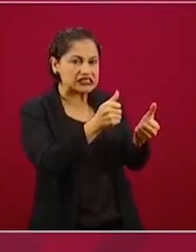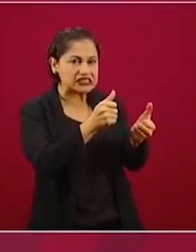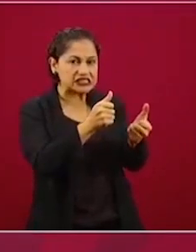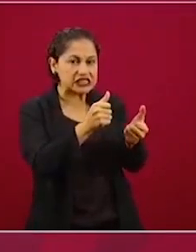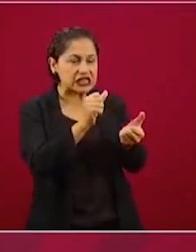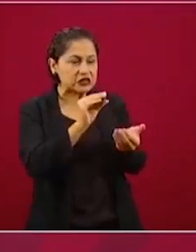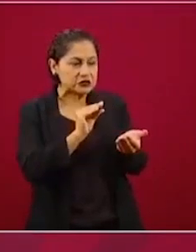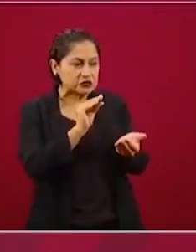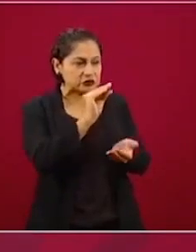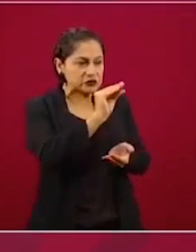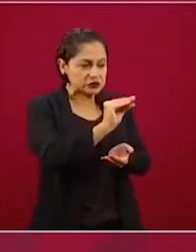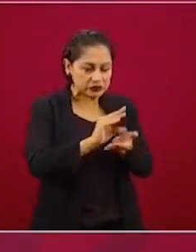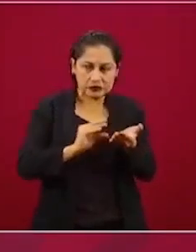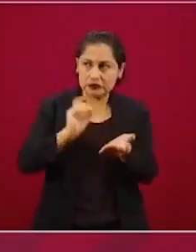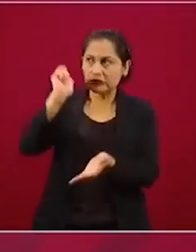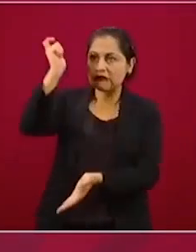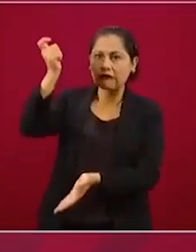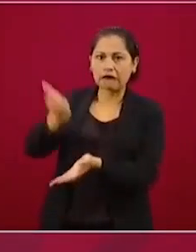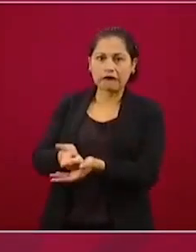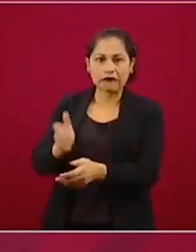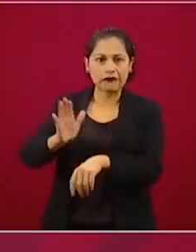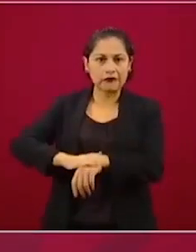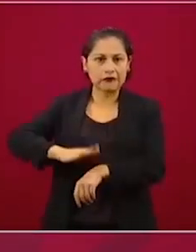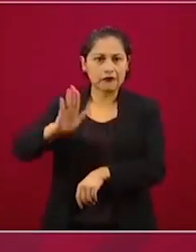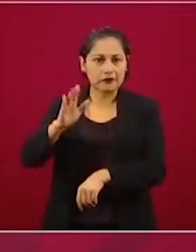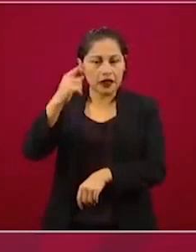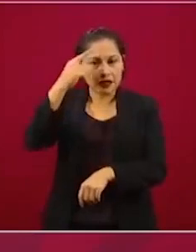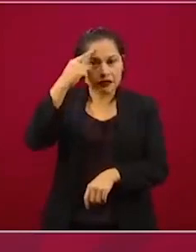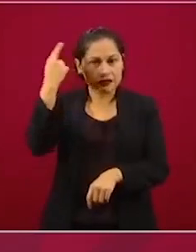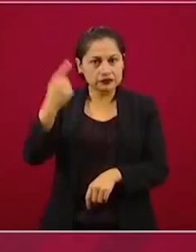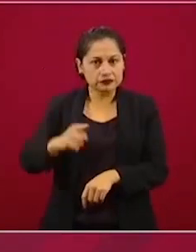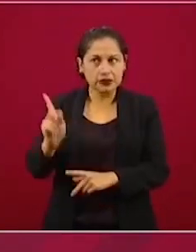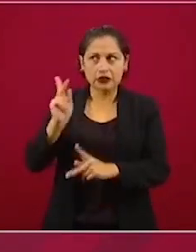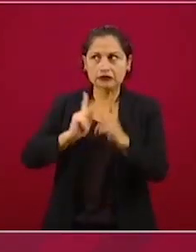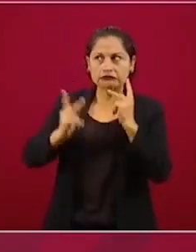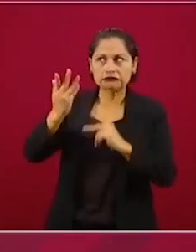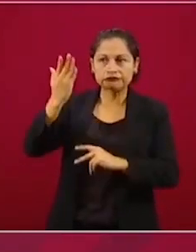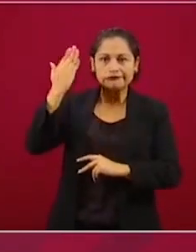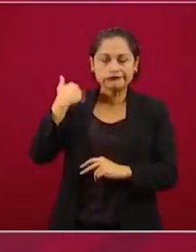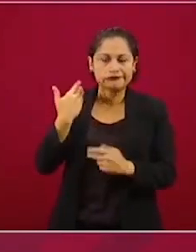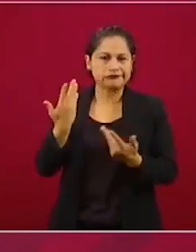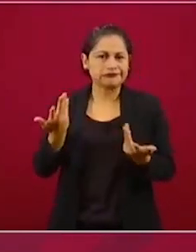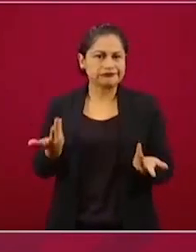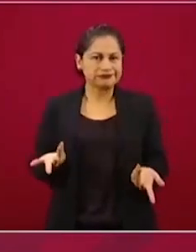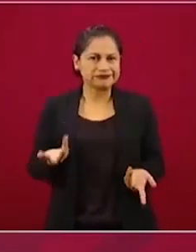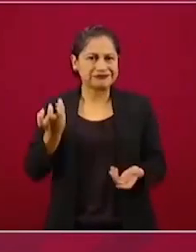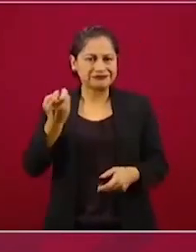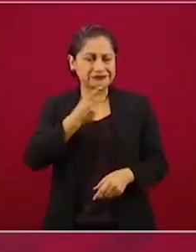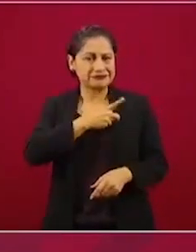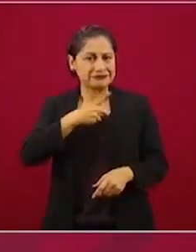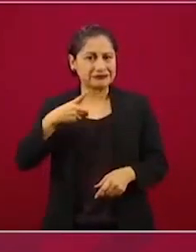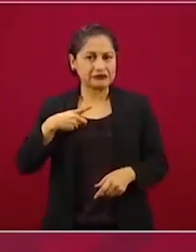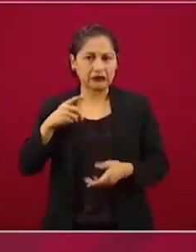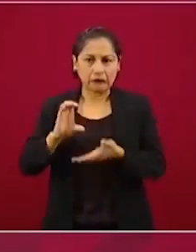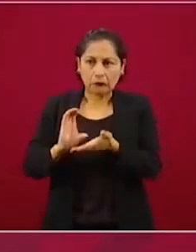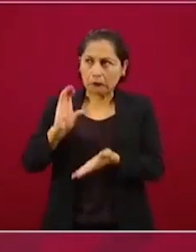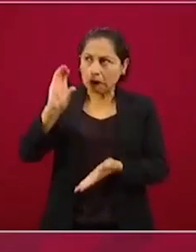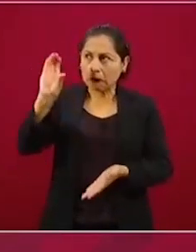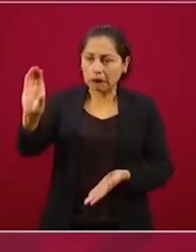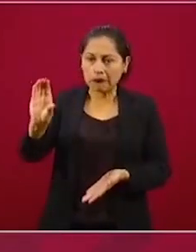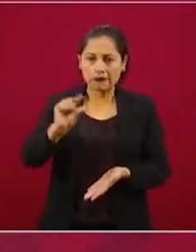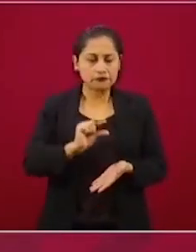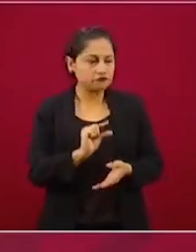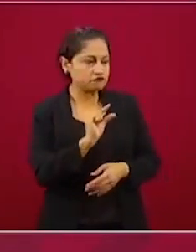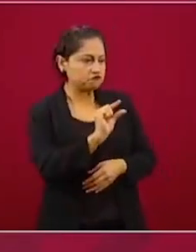Si se tiene que pagar más de intereses de deuda, se destinan menos recursos a la